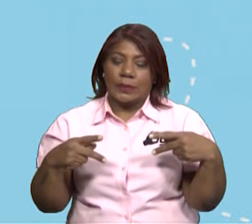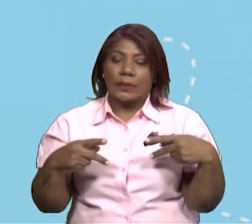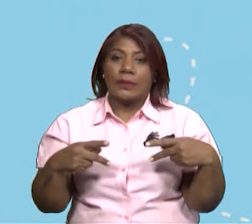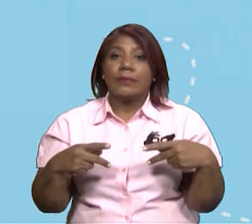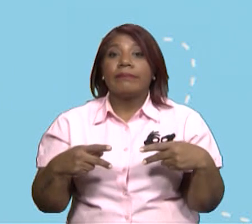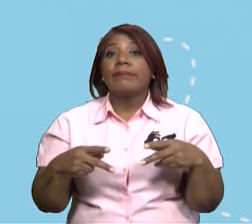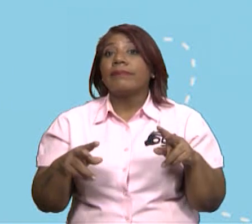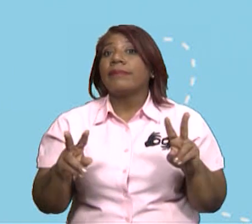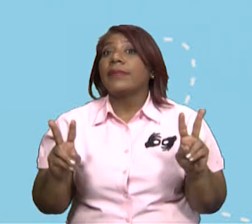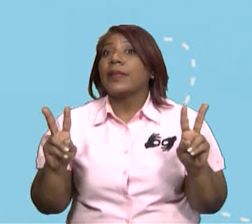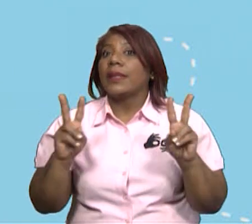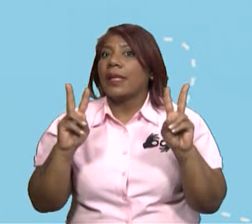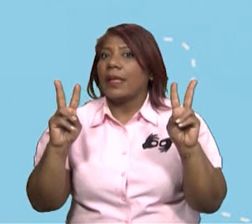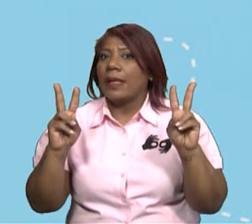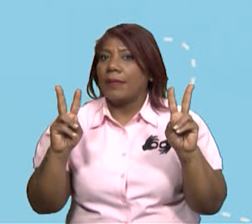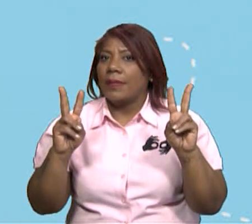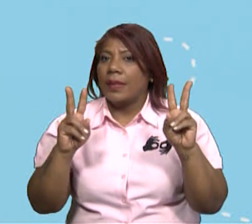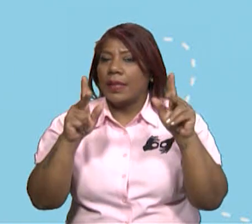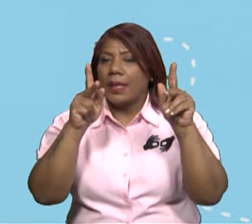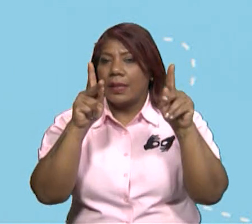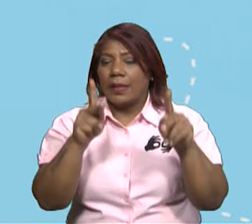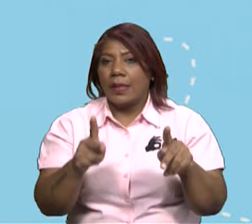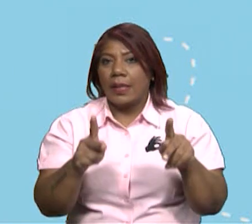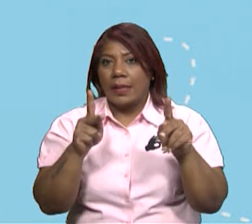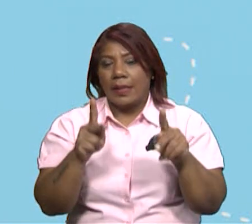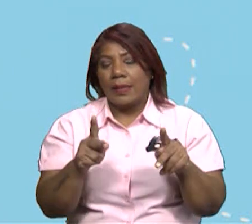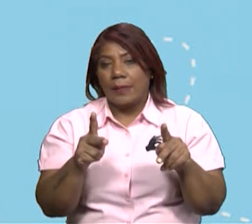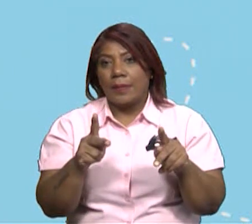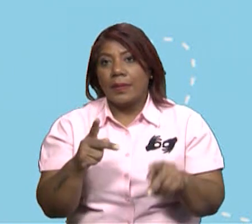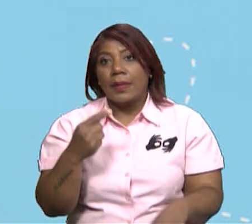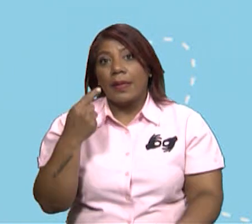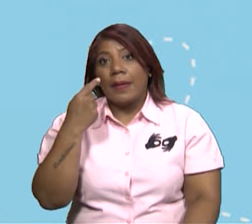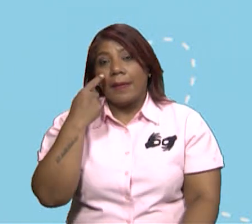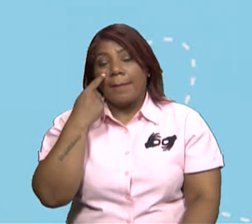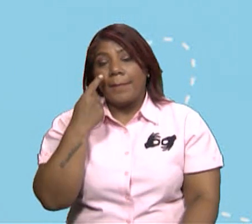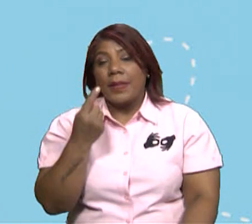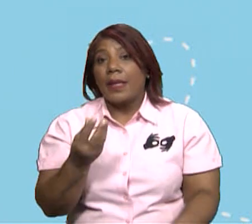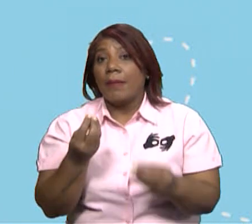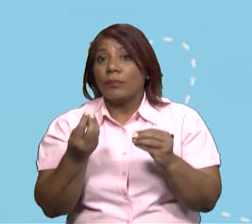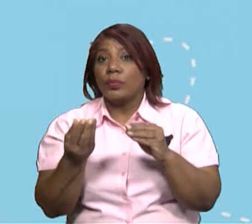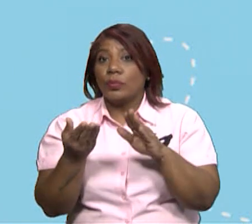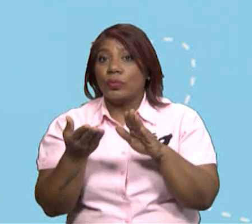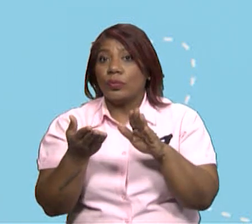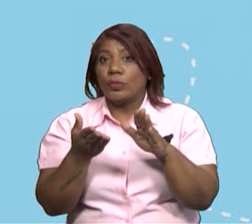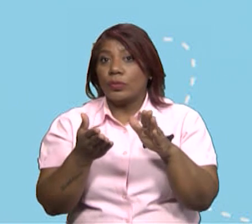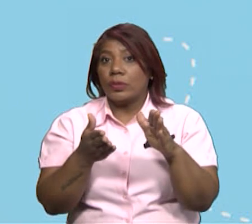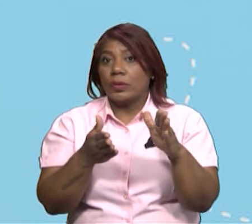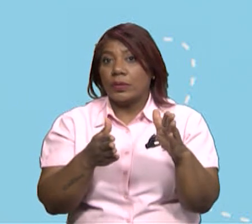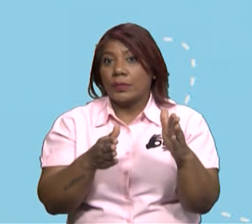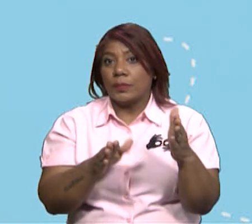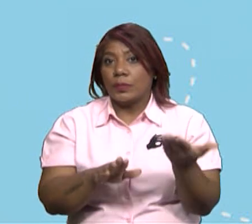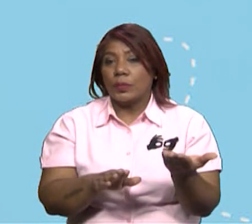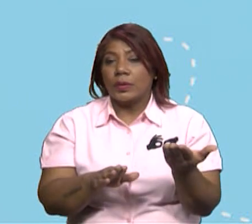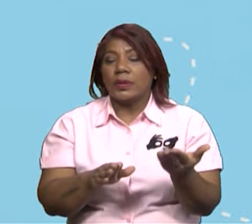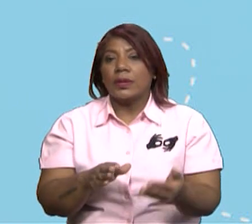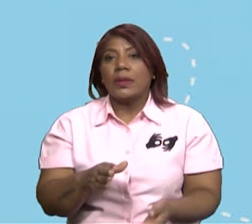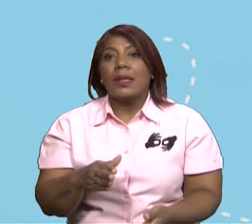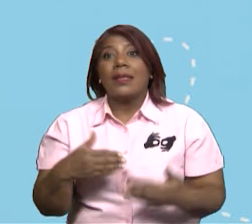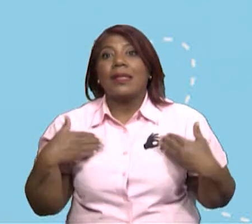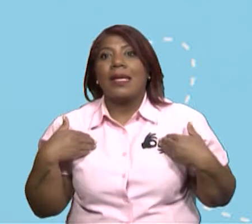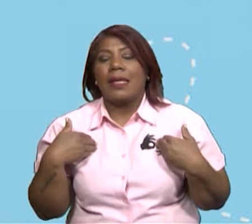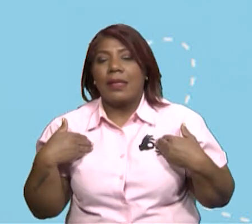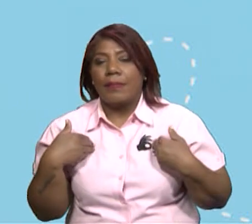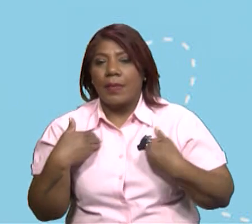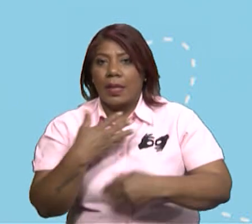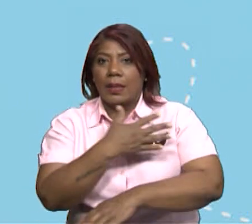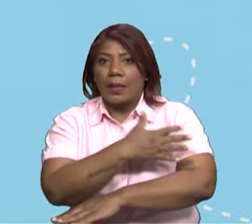Esto trae como efecto negativo, por ejemplo, muerte de peces en los ríos y las costas,